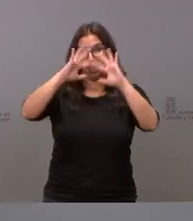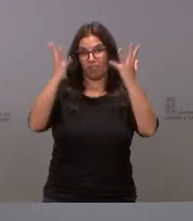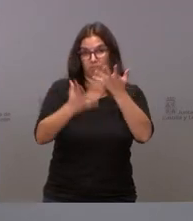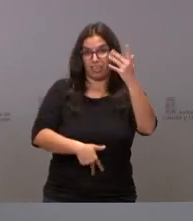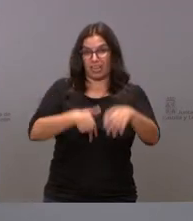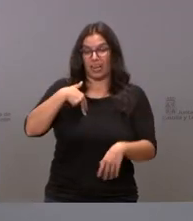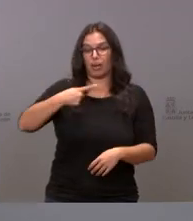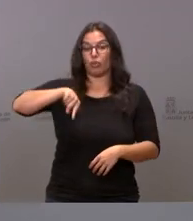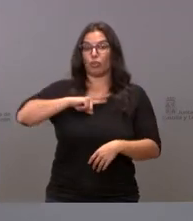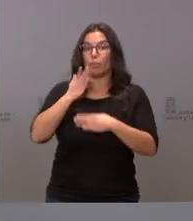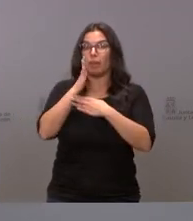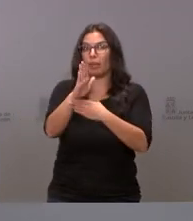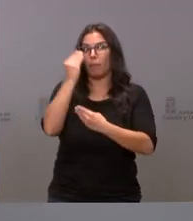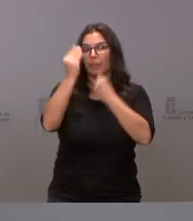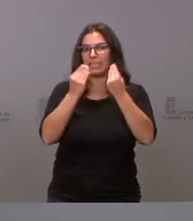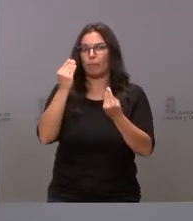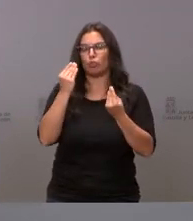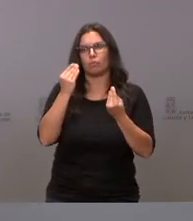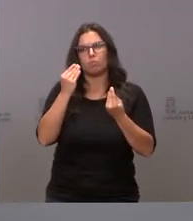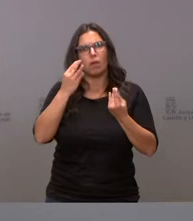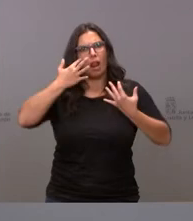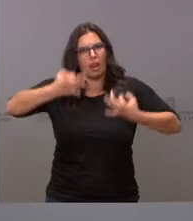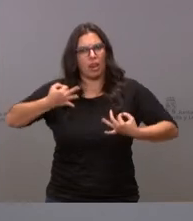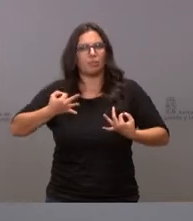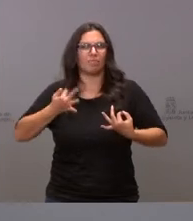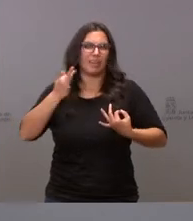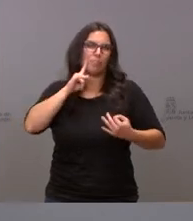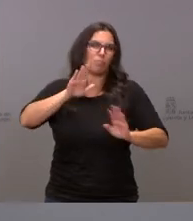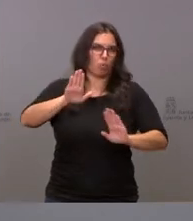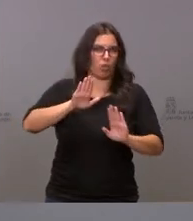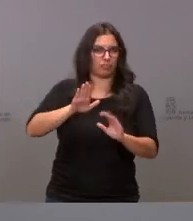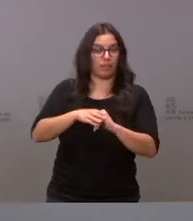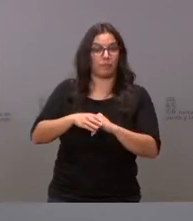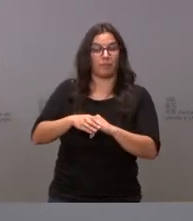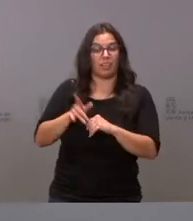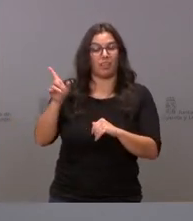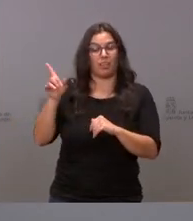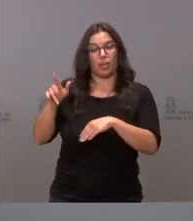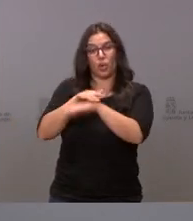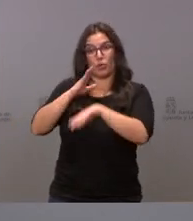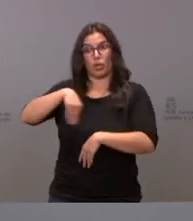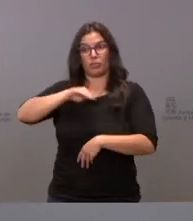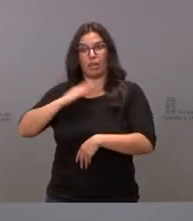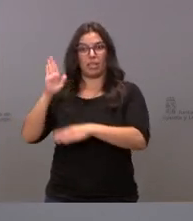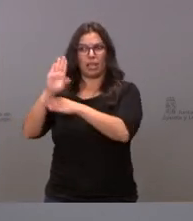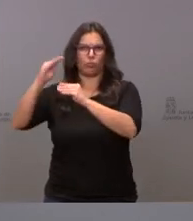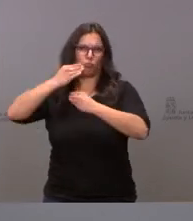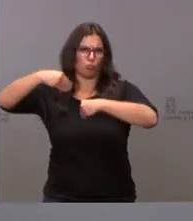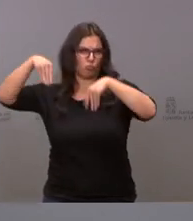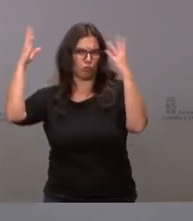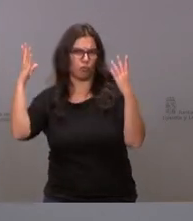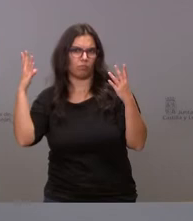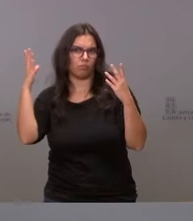consideramos realista y prudente es mucho menos optimista que el que plantea el gobierno para el conjunto de la nación